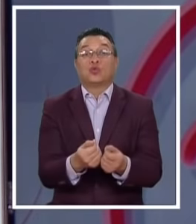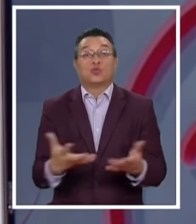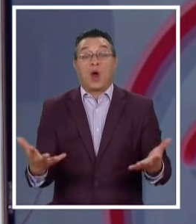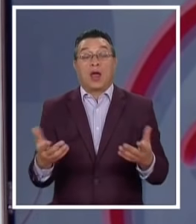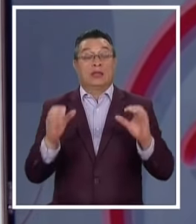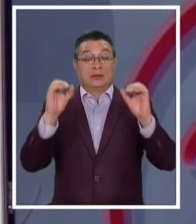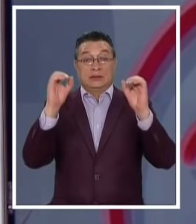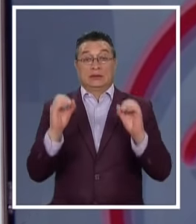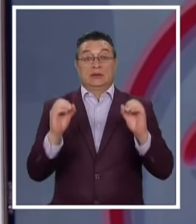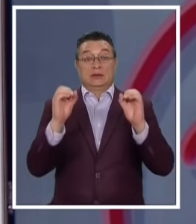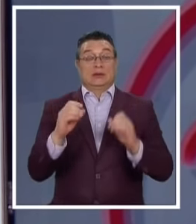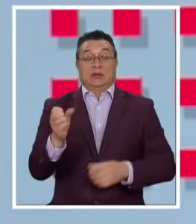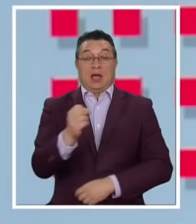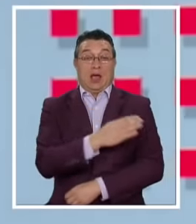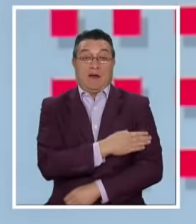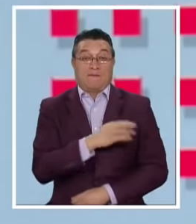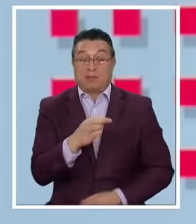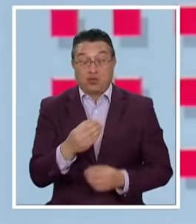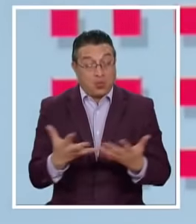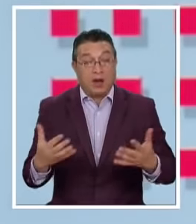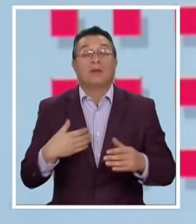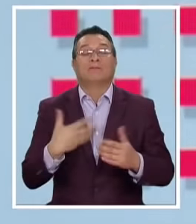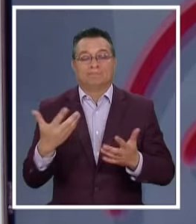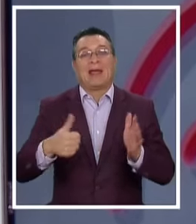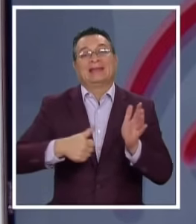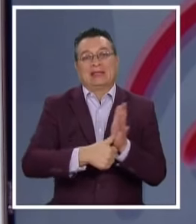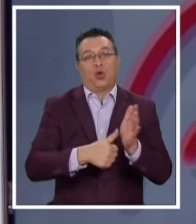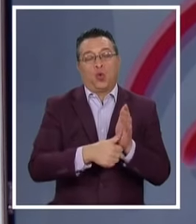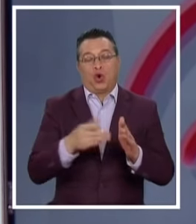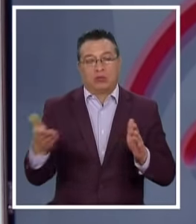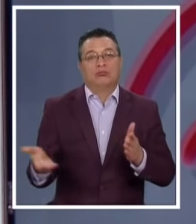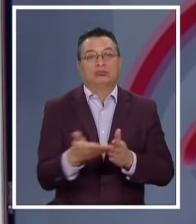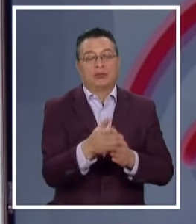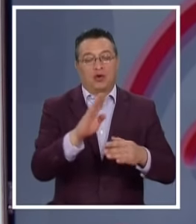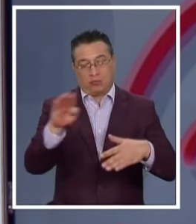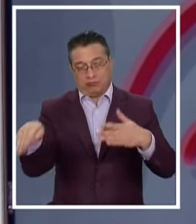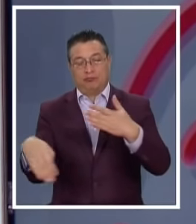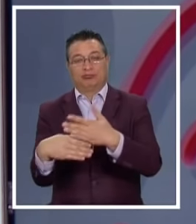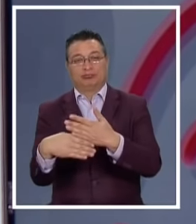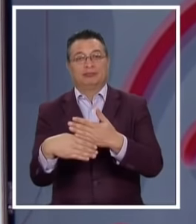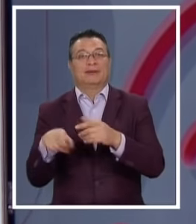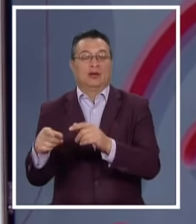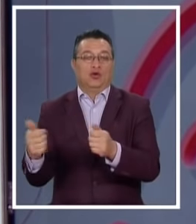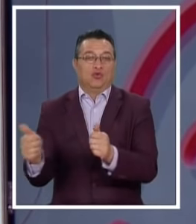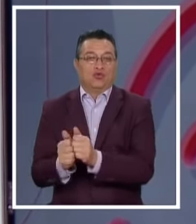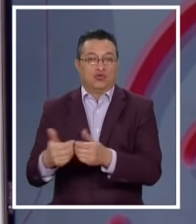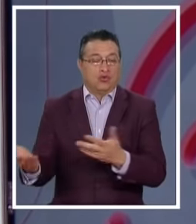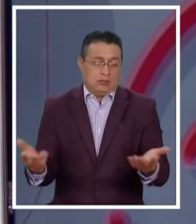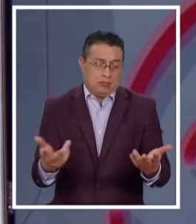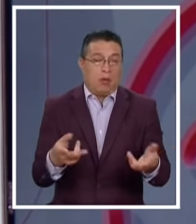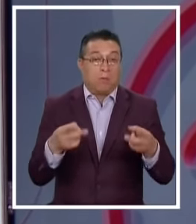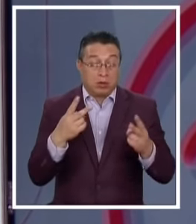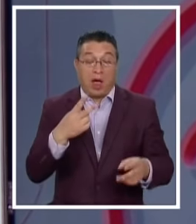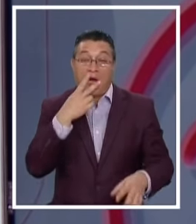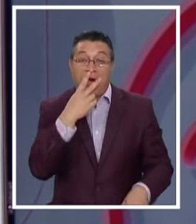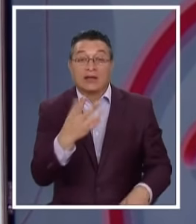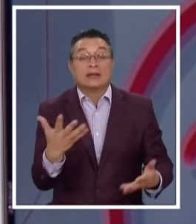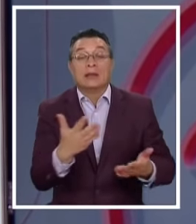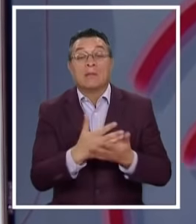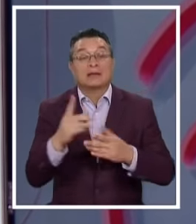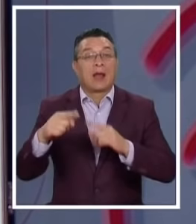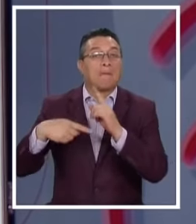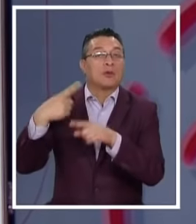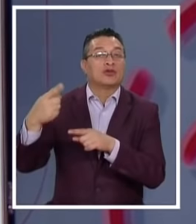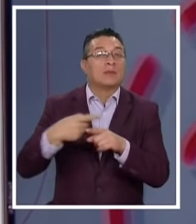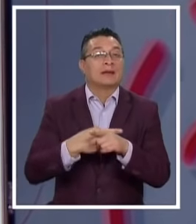nada Hay que echarle mano Efectivamente Que sea complementario Al tercer retiro De fondos de pensiones Así que hay que ver Qué pasa la próxima